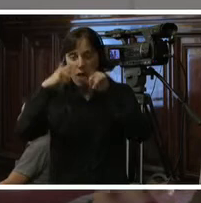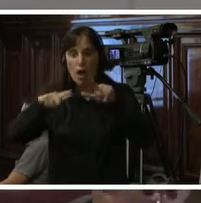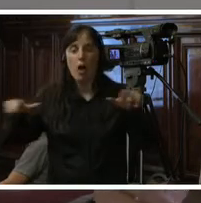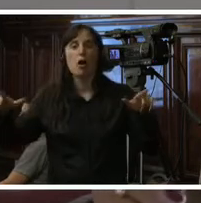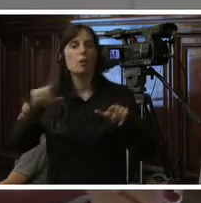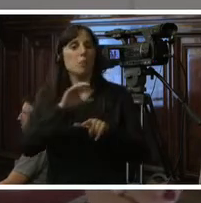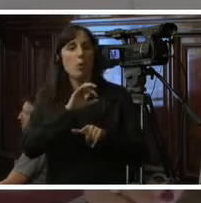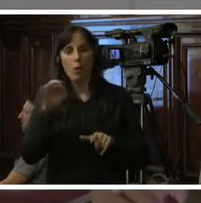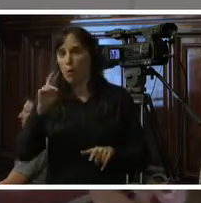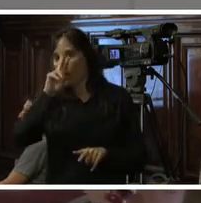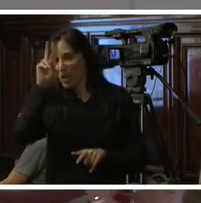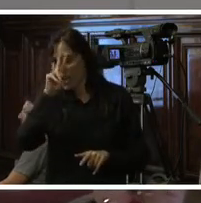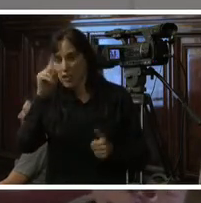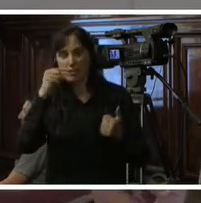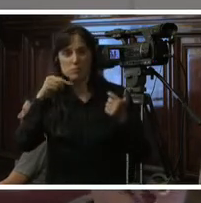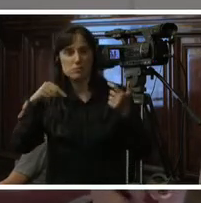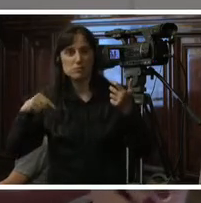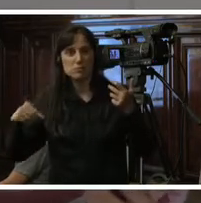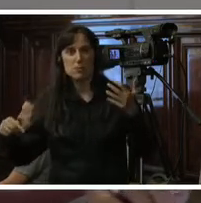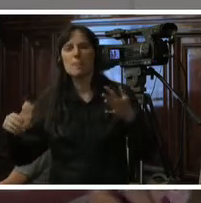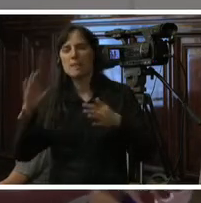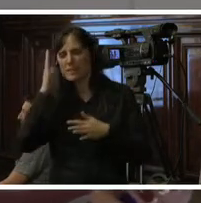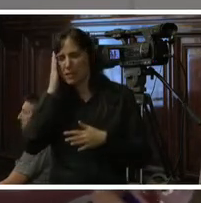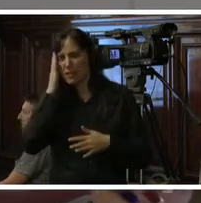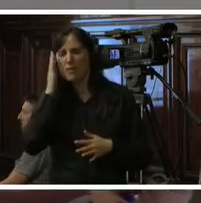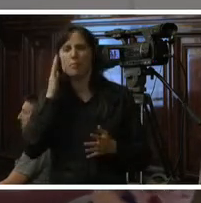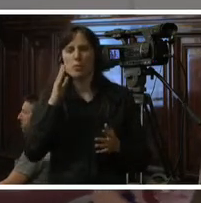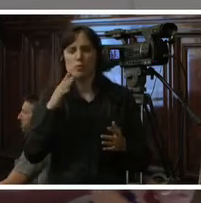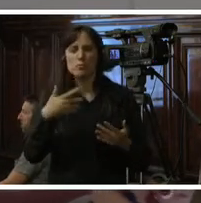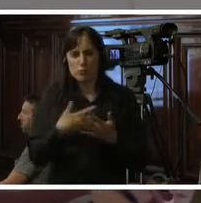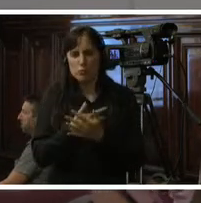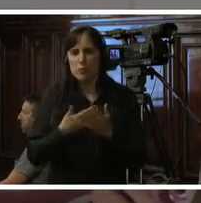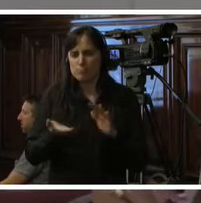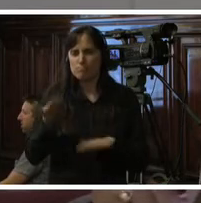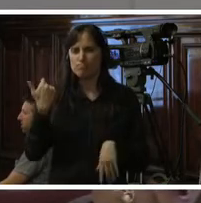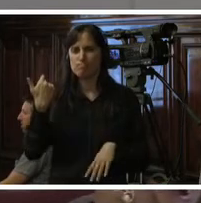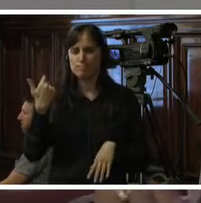en estados muy particulares de vulnerabilidad